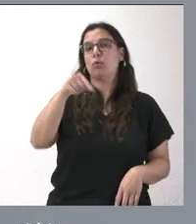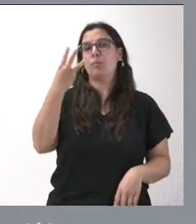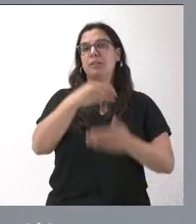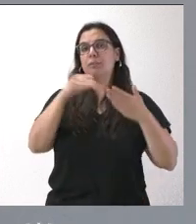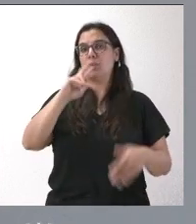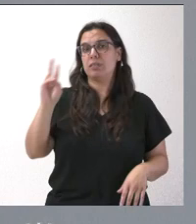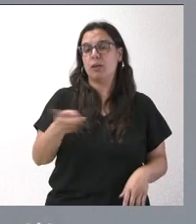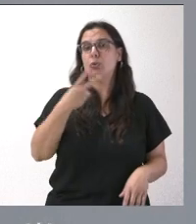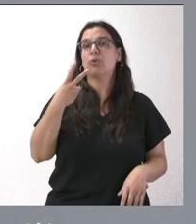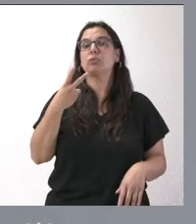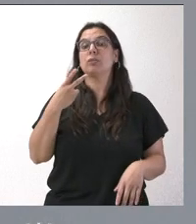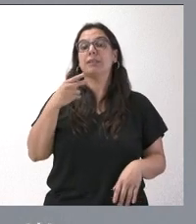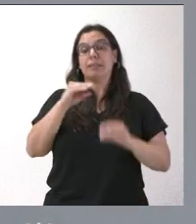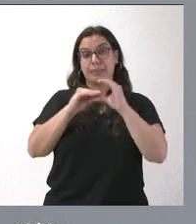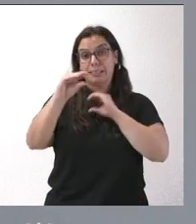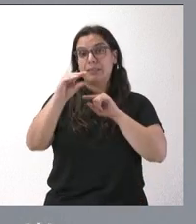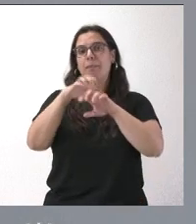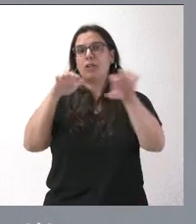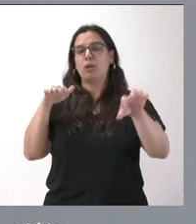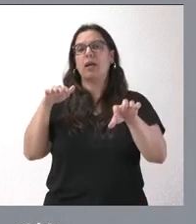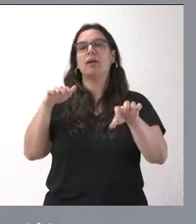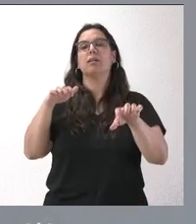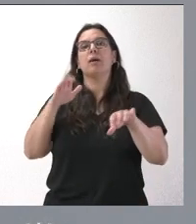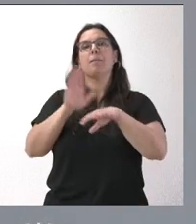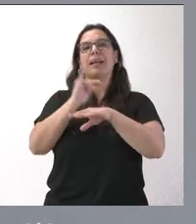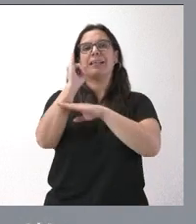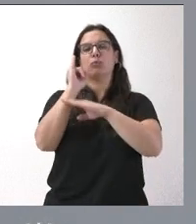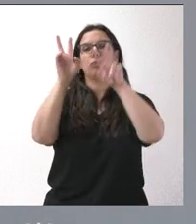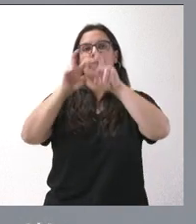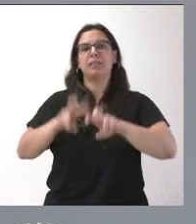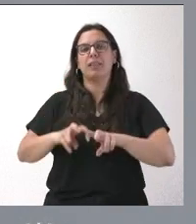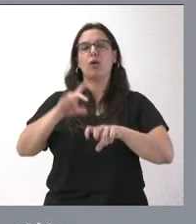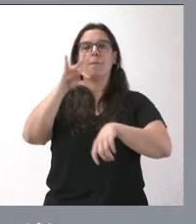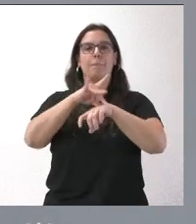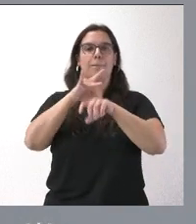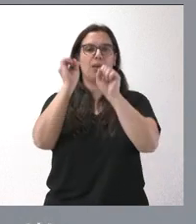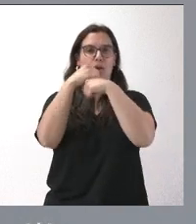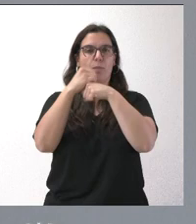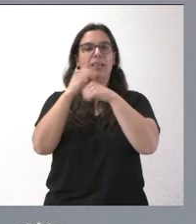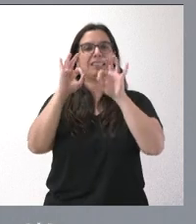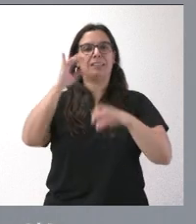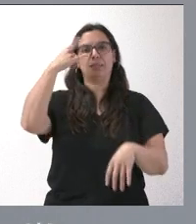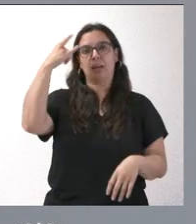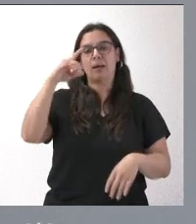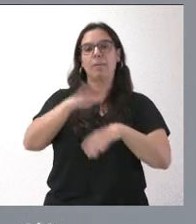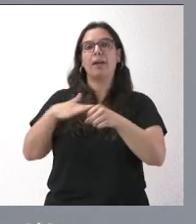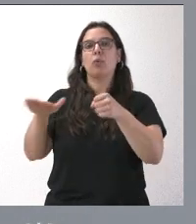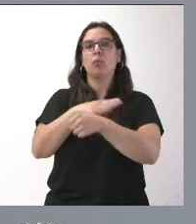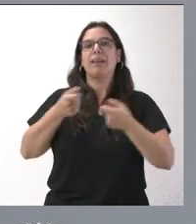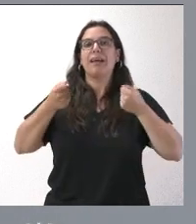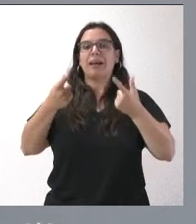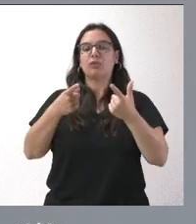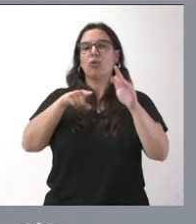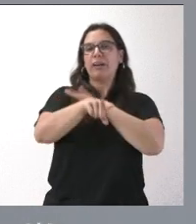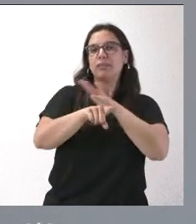de euros, de los cuales la mayor parte corresponde al Instituto de Investigación Biomédica de Salamanca, para la cobertura de los gastos derivados de la